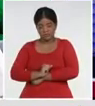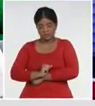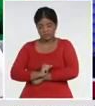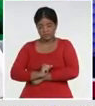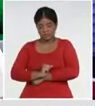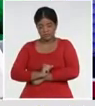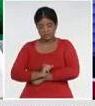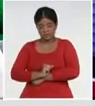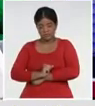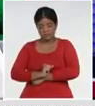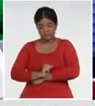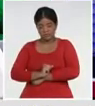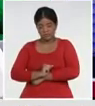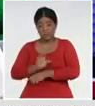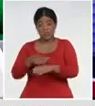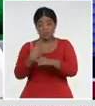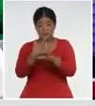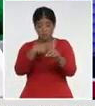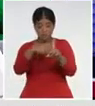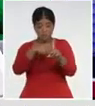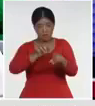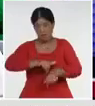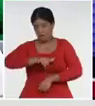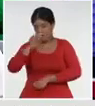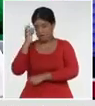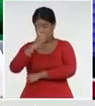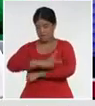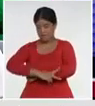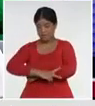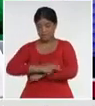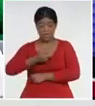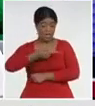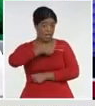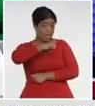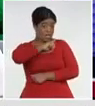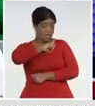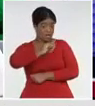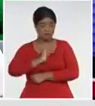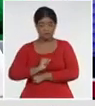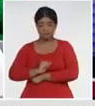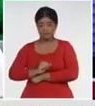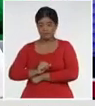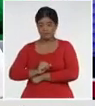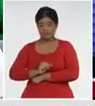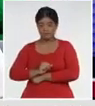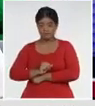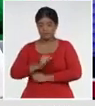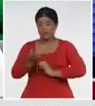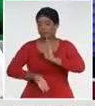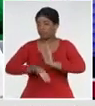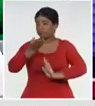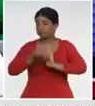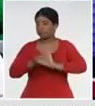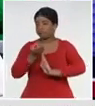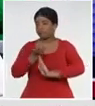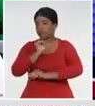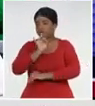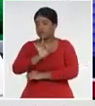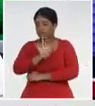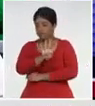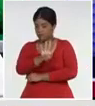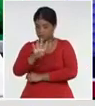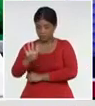después del diagnóstico, y, en el día de ayer, se dieron, 744, altas,